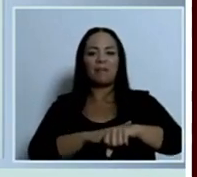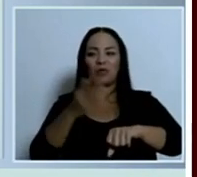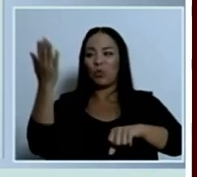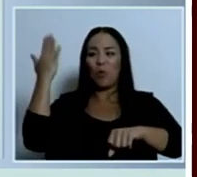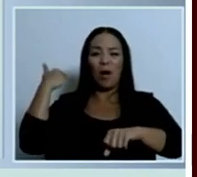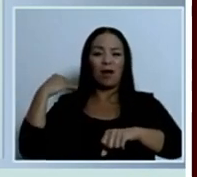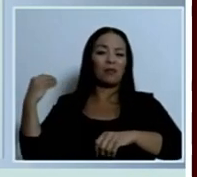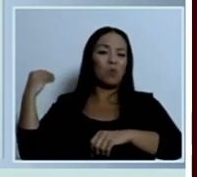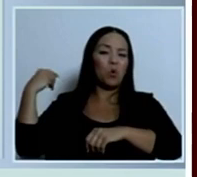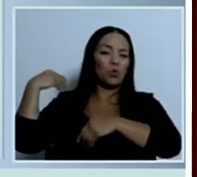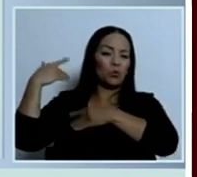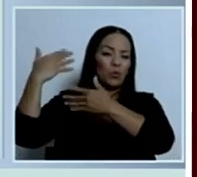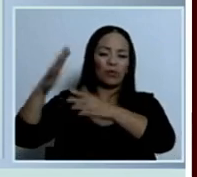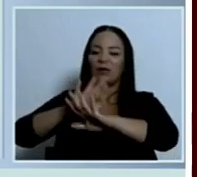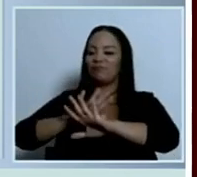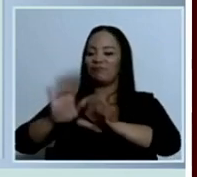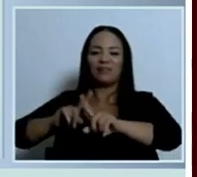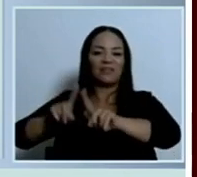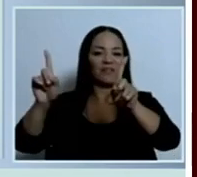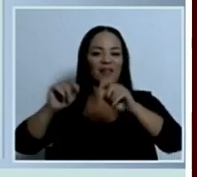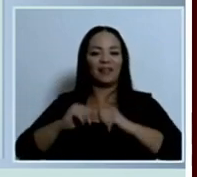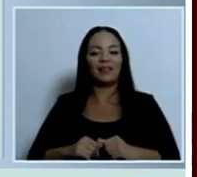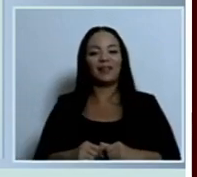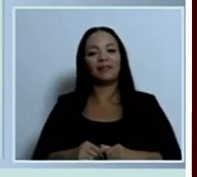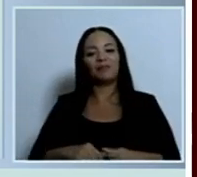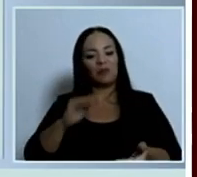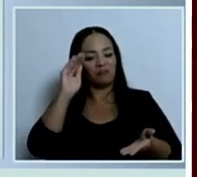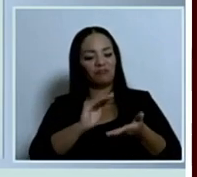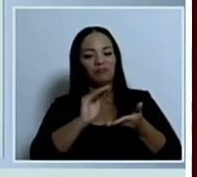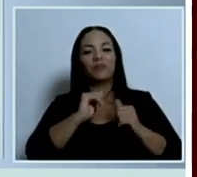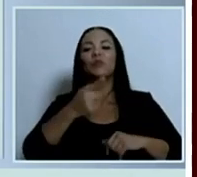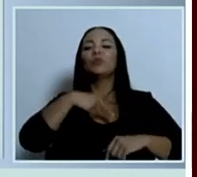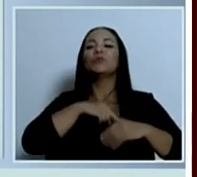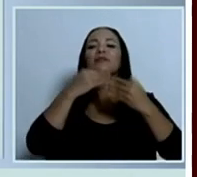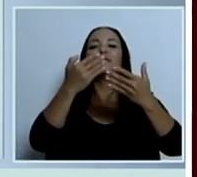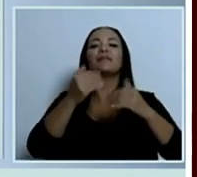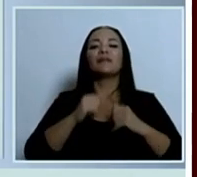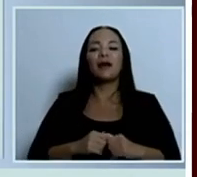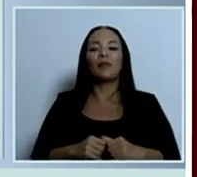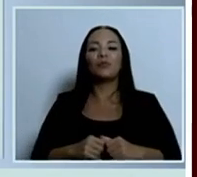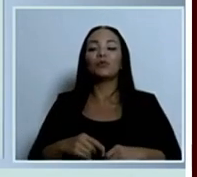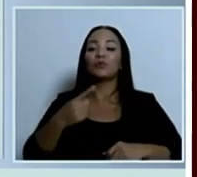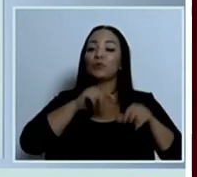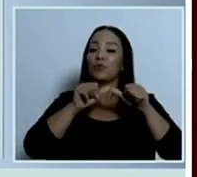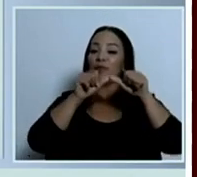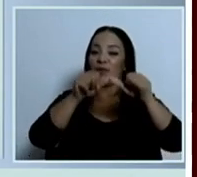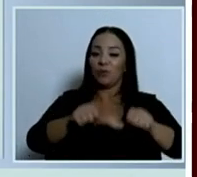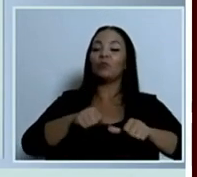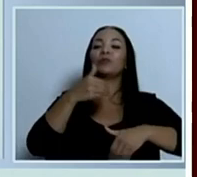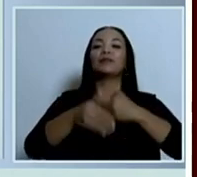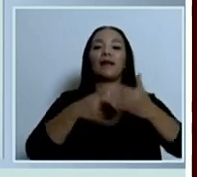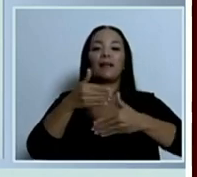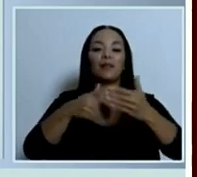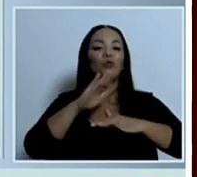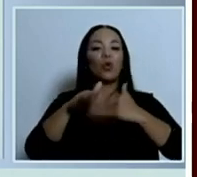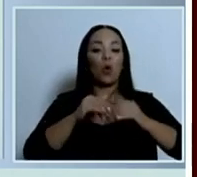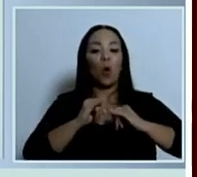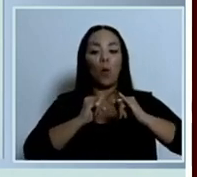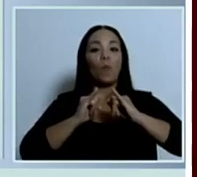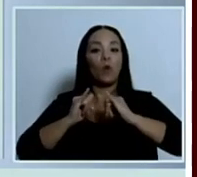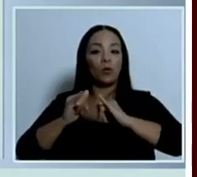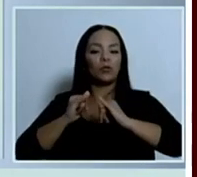y la dinámica es que esperamos que con la medida en la medida en que continuemos tramitando todas estas homologaciones